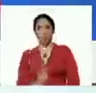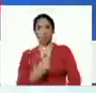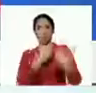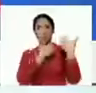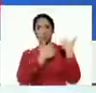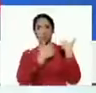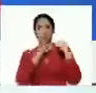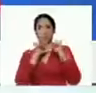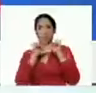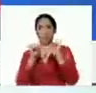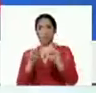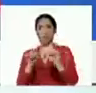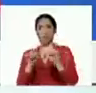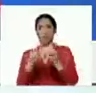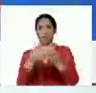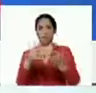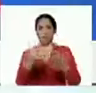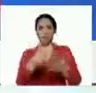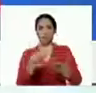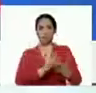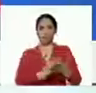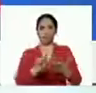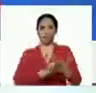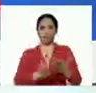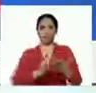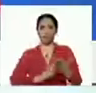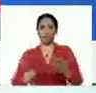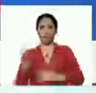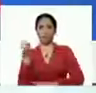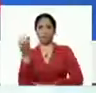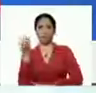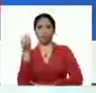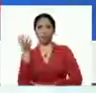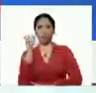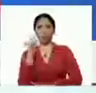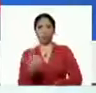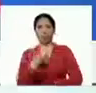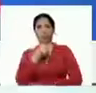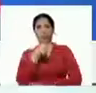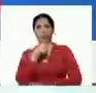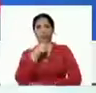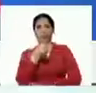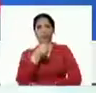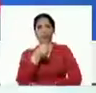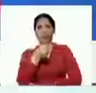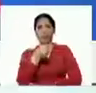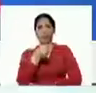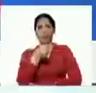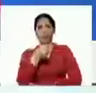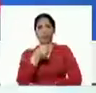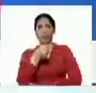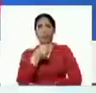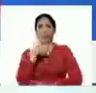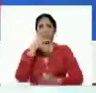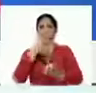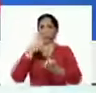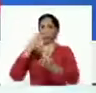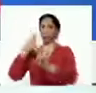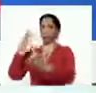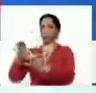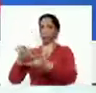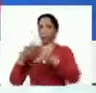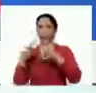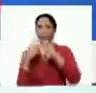Quedaron sus escritos. Sus conferencias. Sus ruedas de prensa. Sus clases magistrales. De Alí Rodríguez.